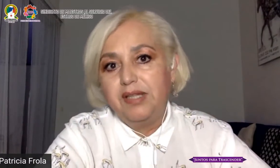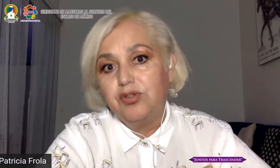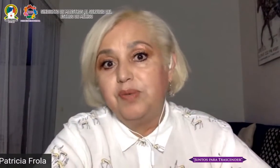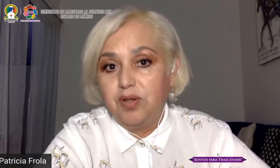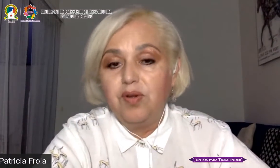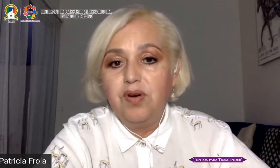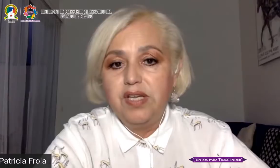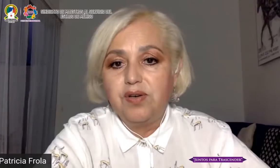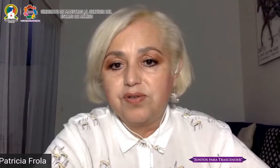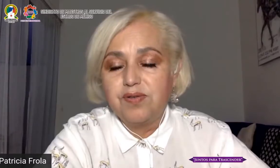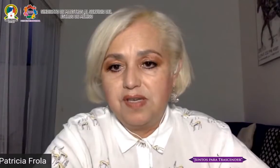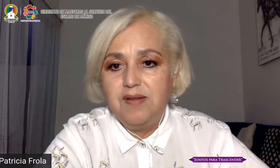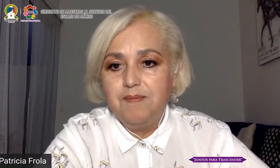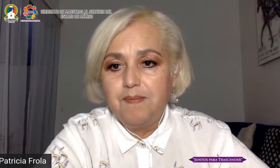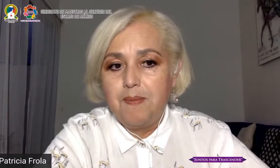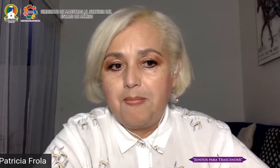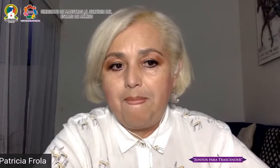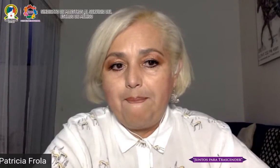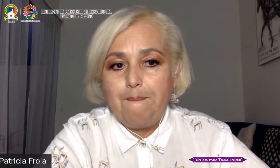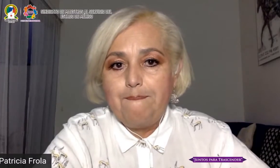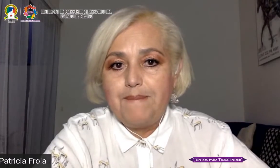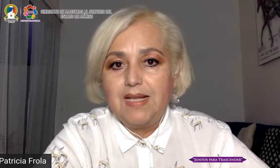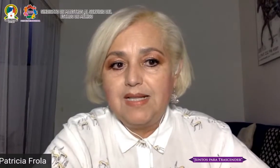seis elementos metodológicos si